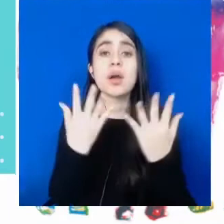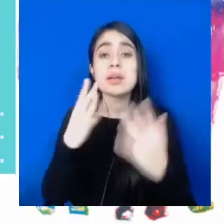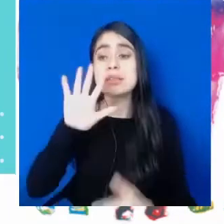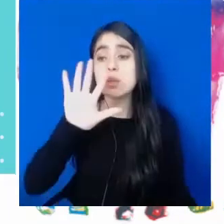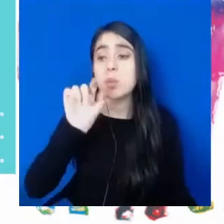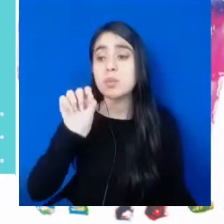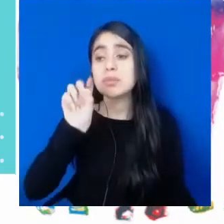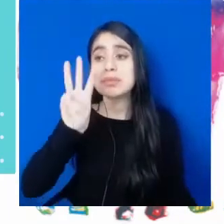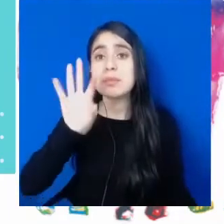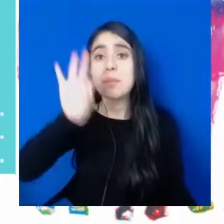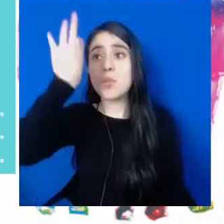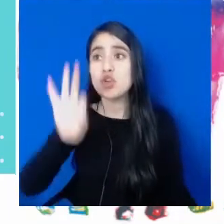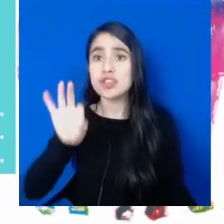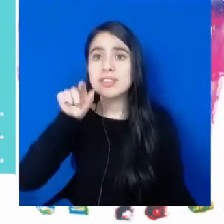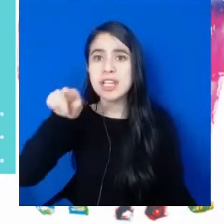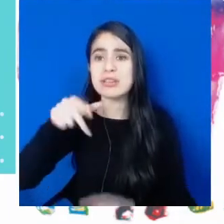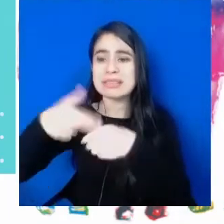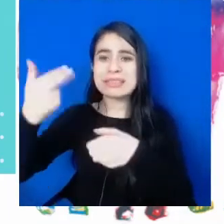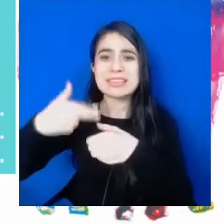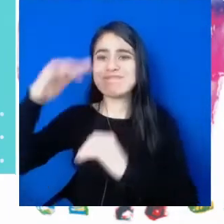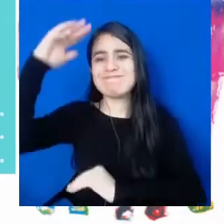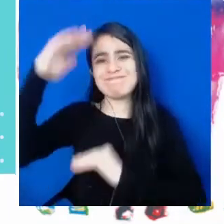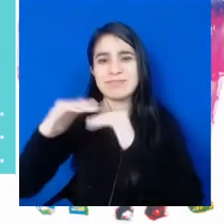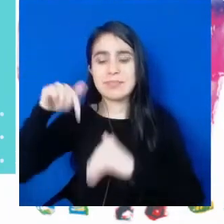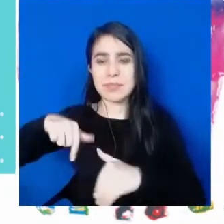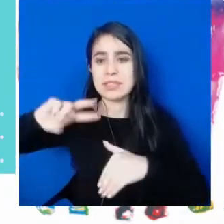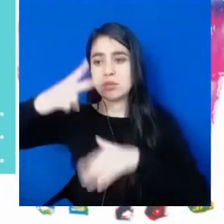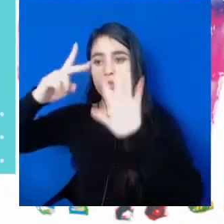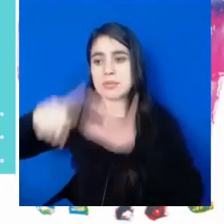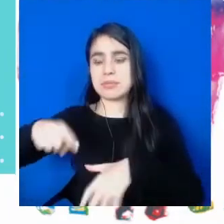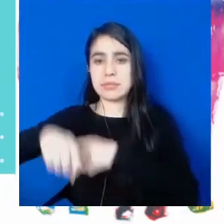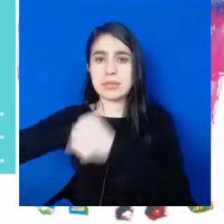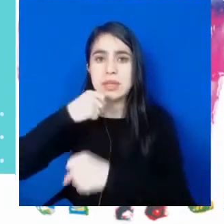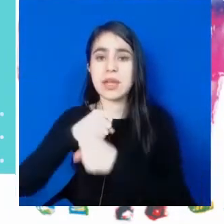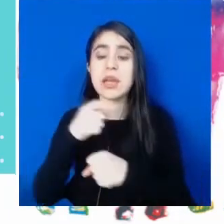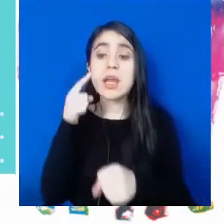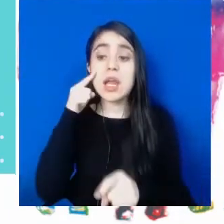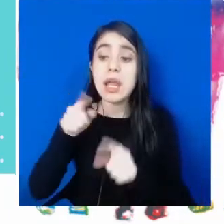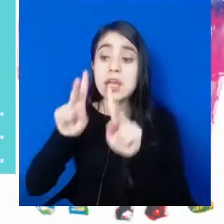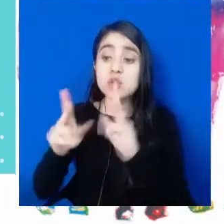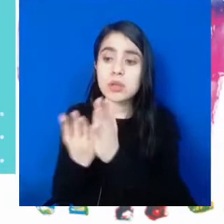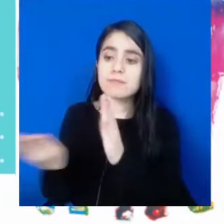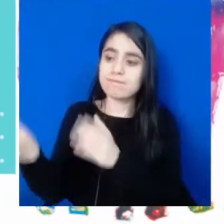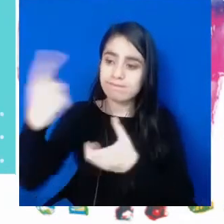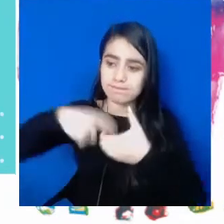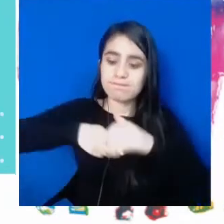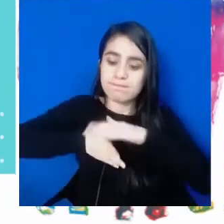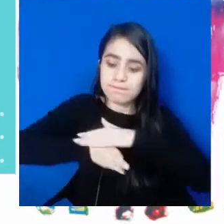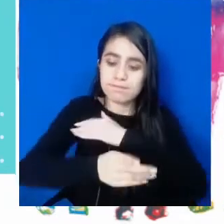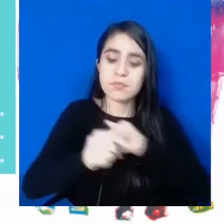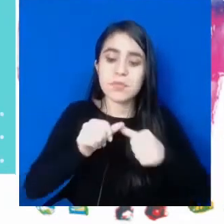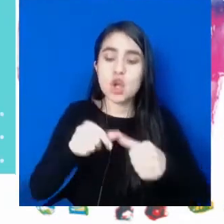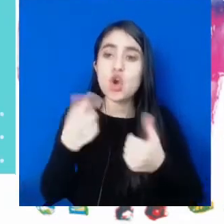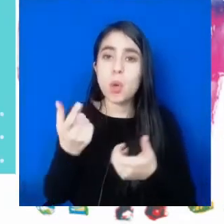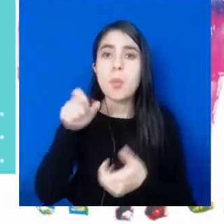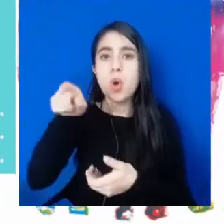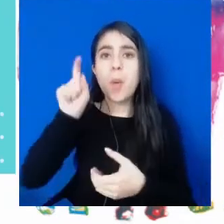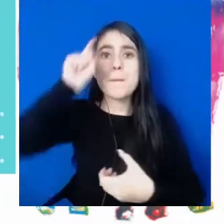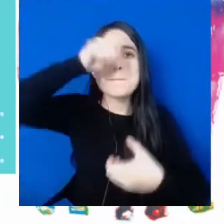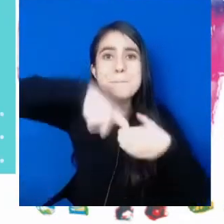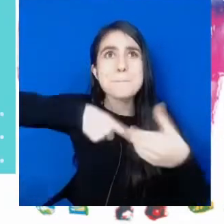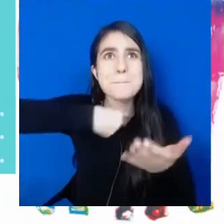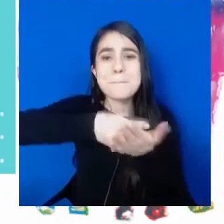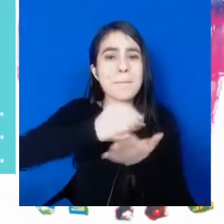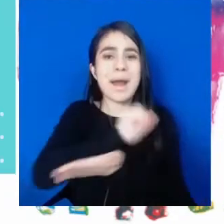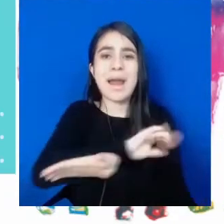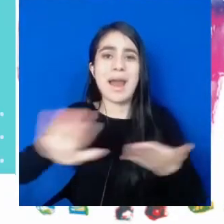% la deserción en el segundo semestre del año y lograr la permanencia de los estudiantes a través del avance en la gratuidad de las matrículas, el préstamo